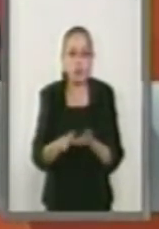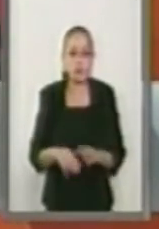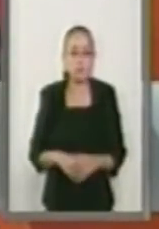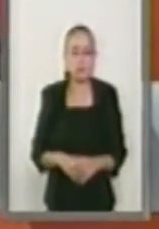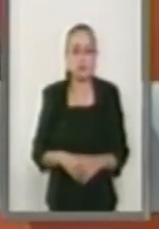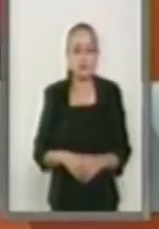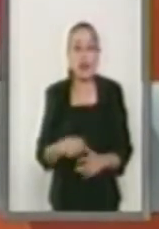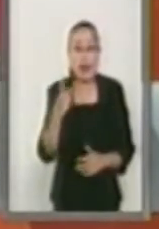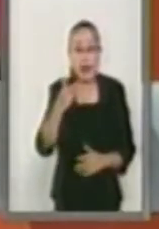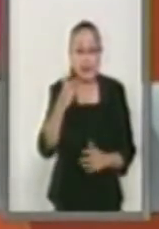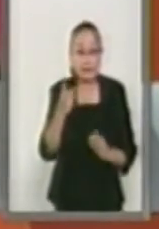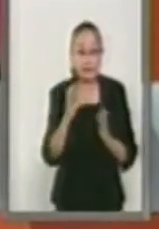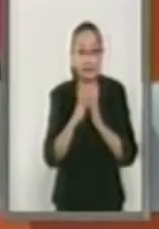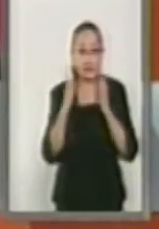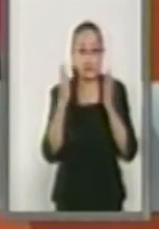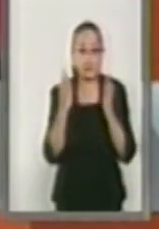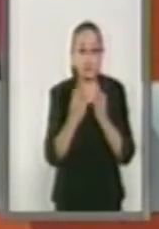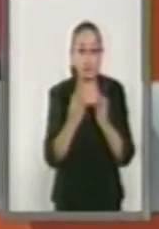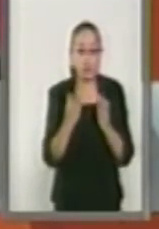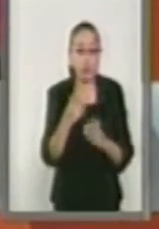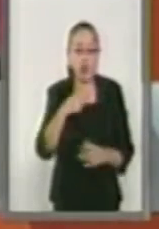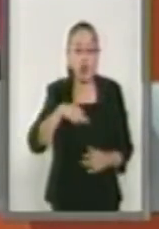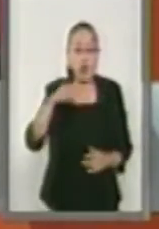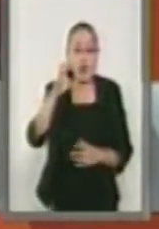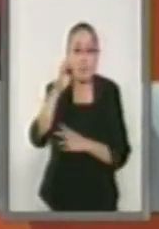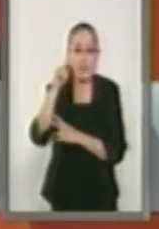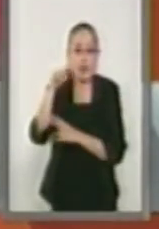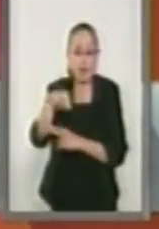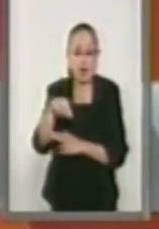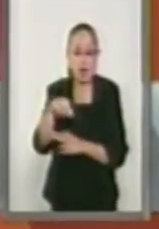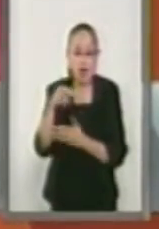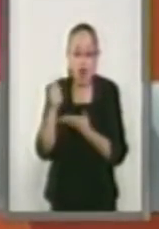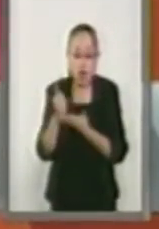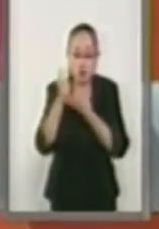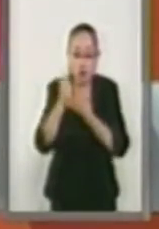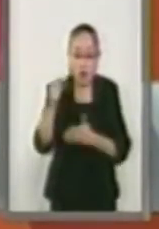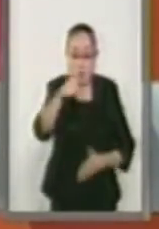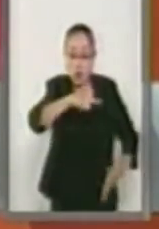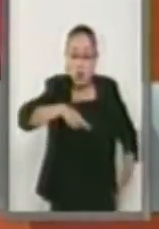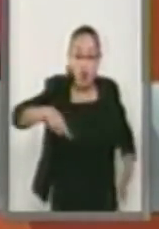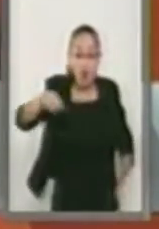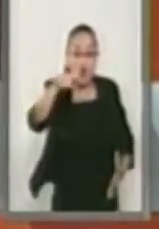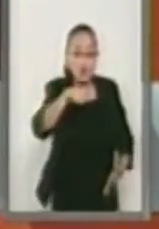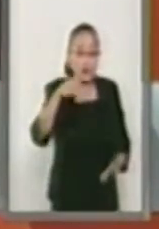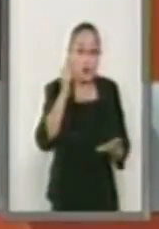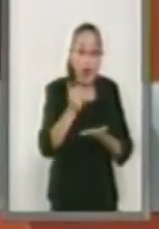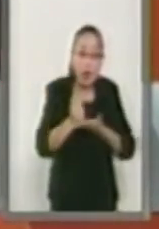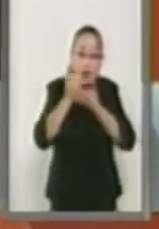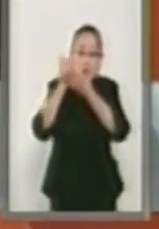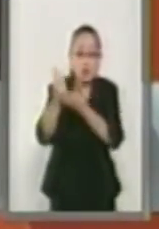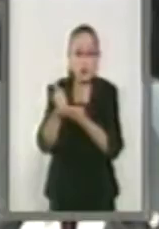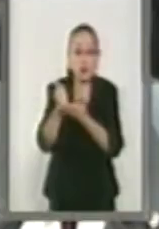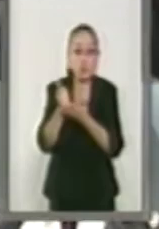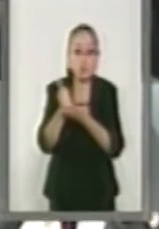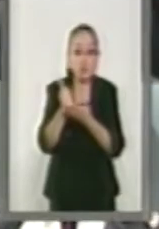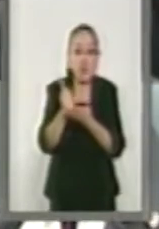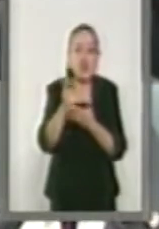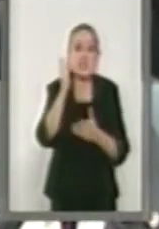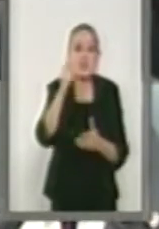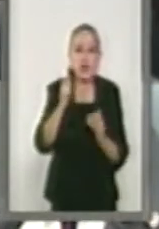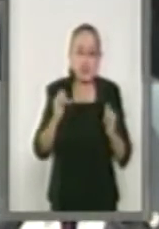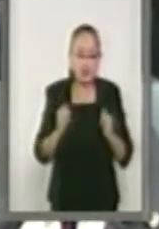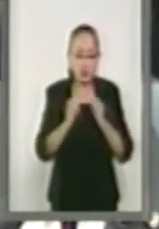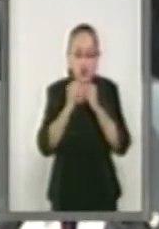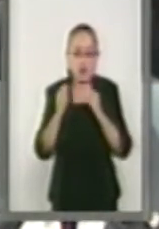Esa es la manera en como Peña Nieto, ayudado por ustedes, está acabando con las